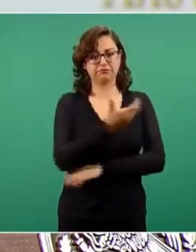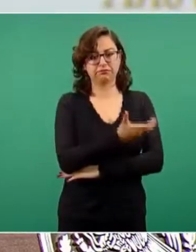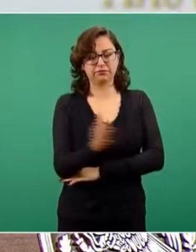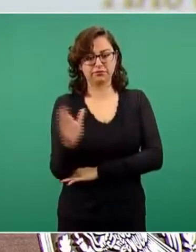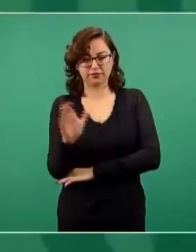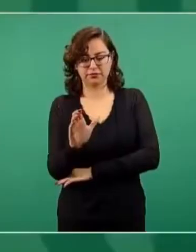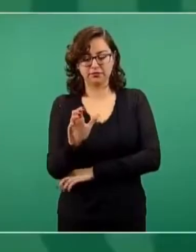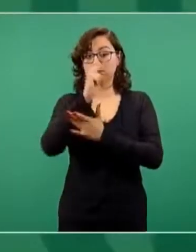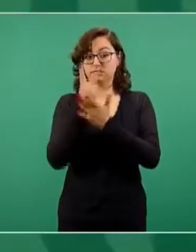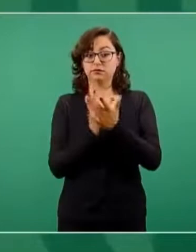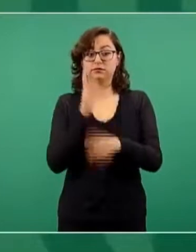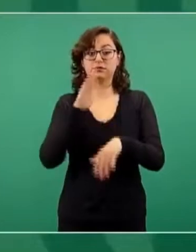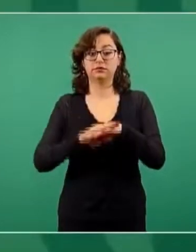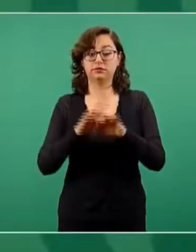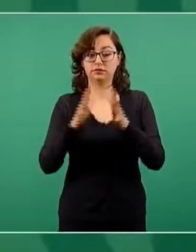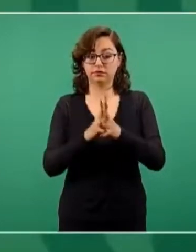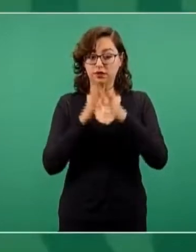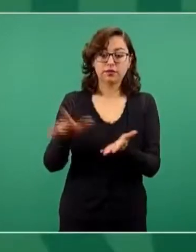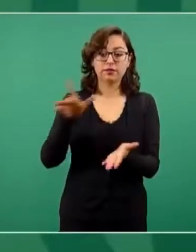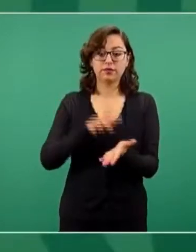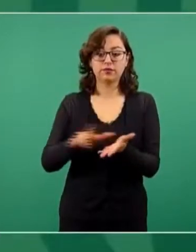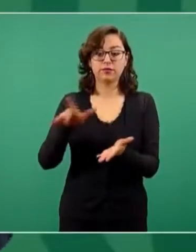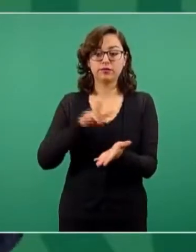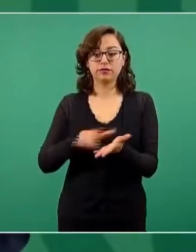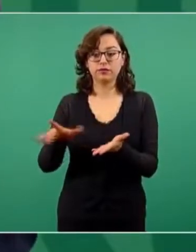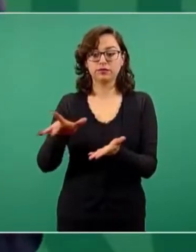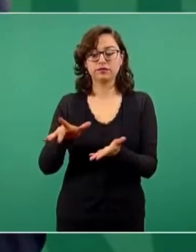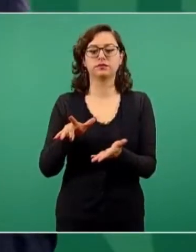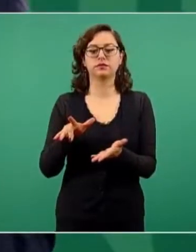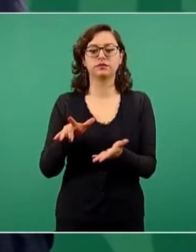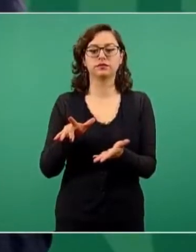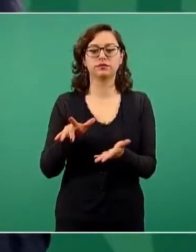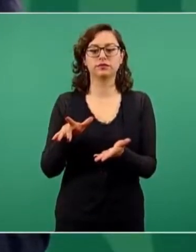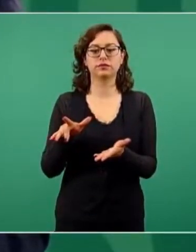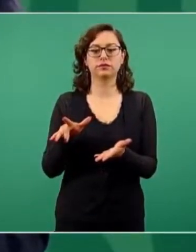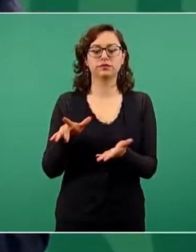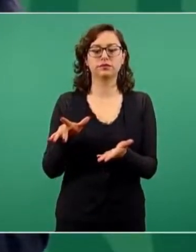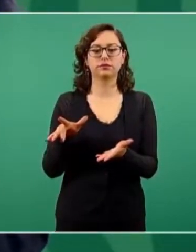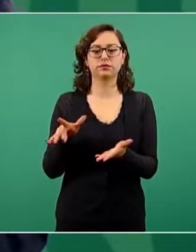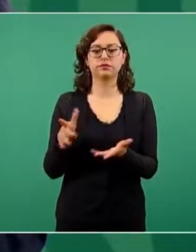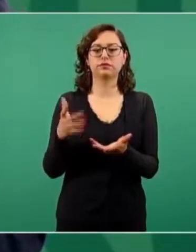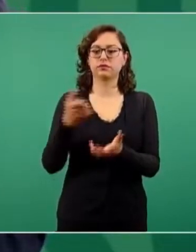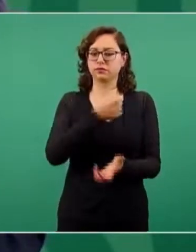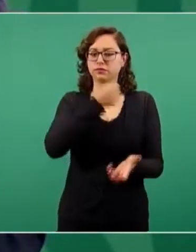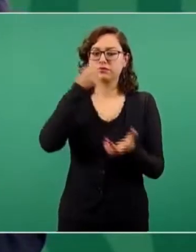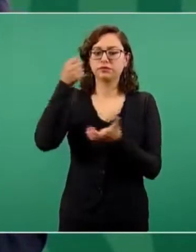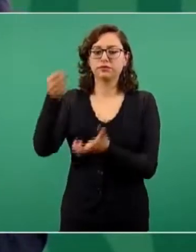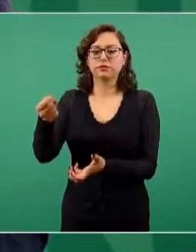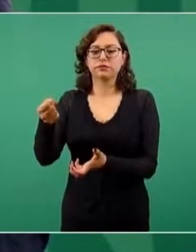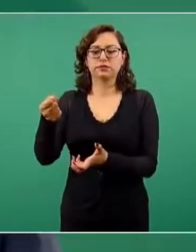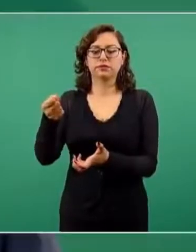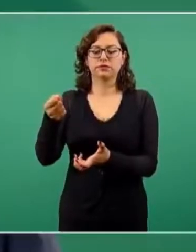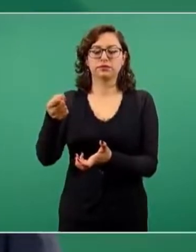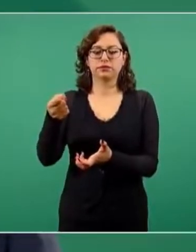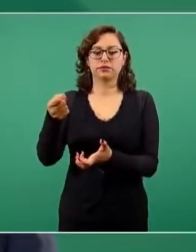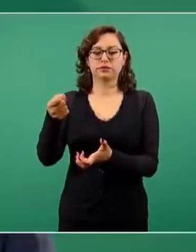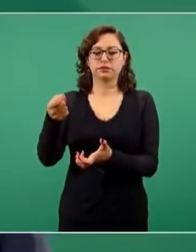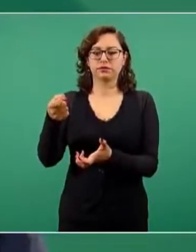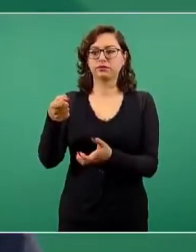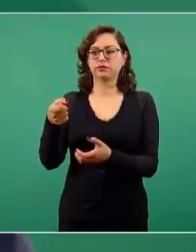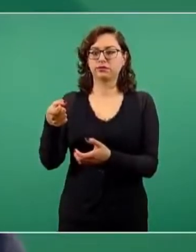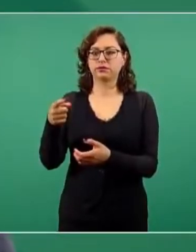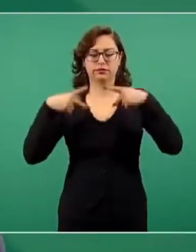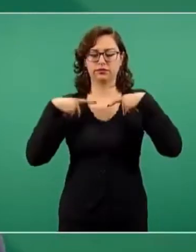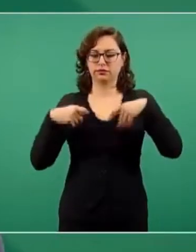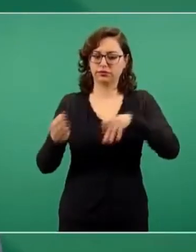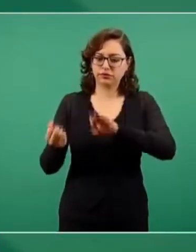amplía este programa y se apoya con recursos que vayan de manera